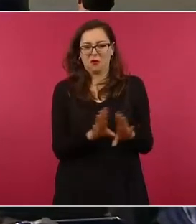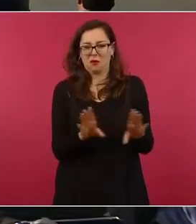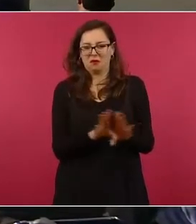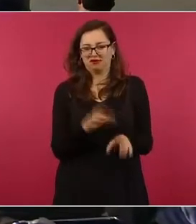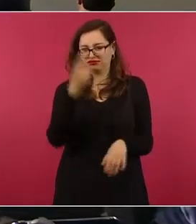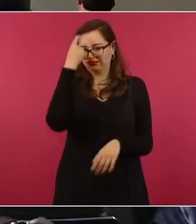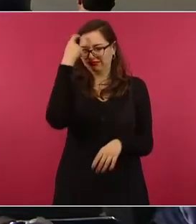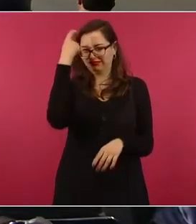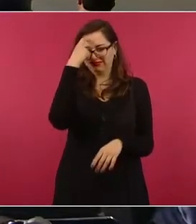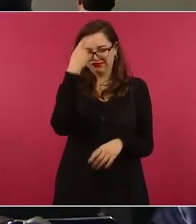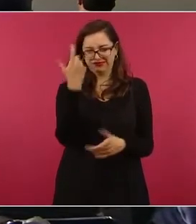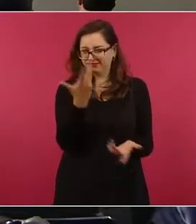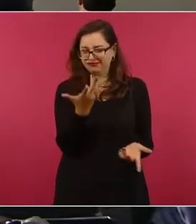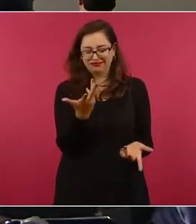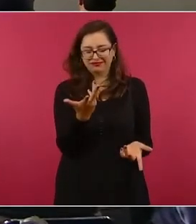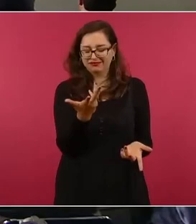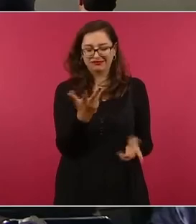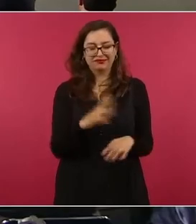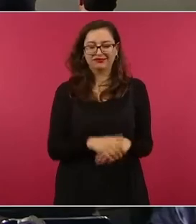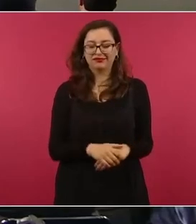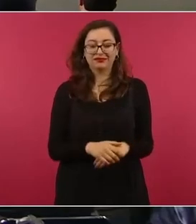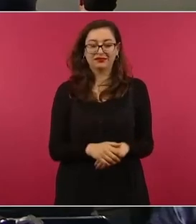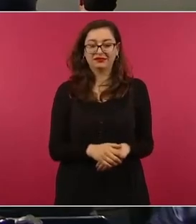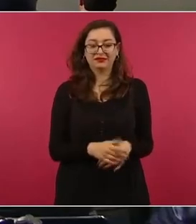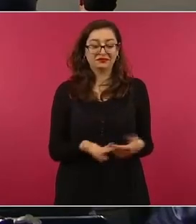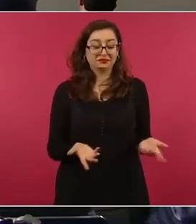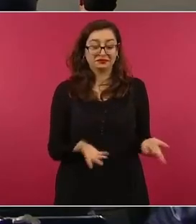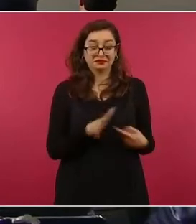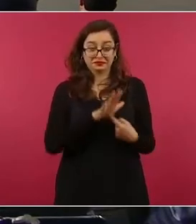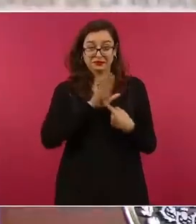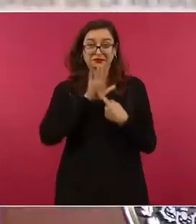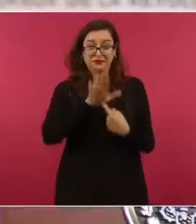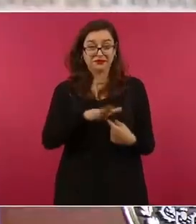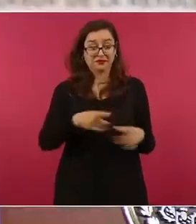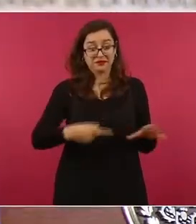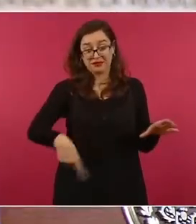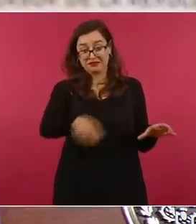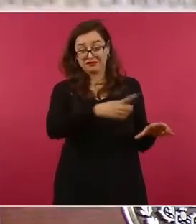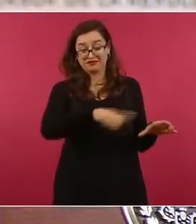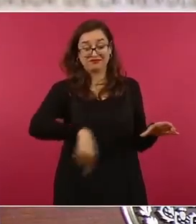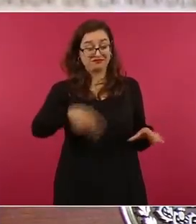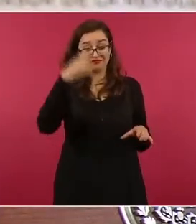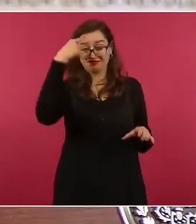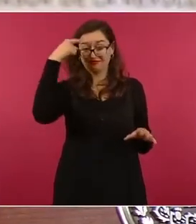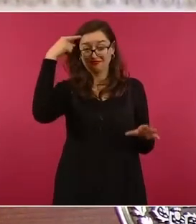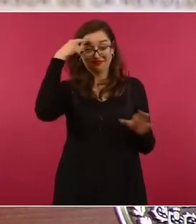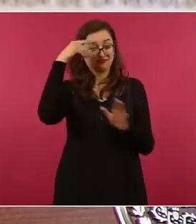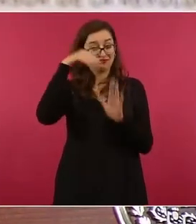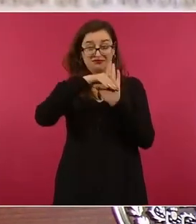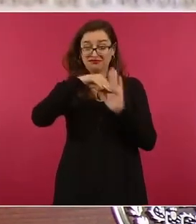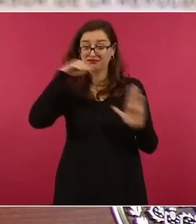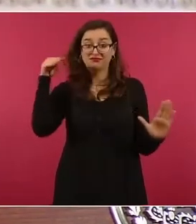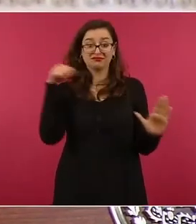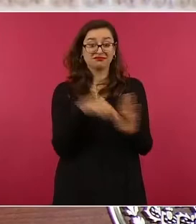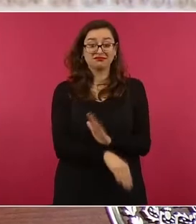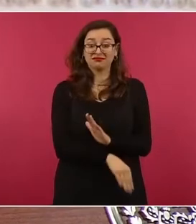Pero esa era la decadencia, aquí está también. Esto es parte